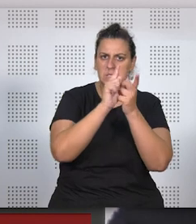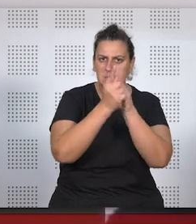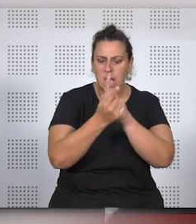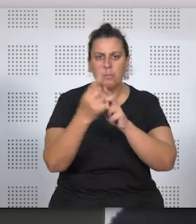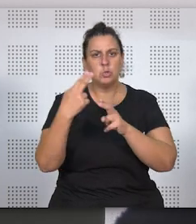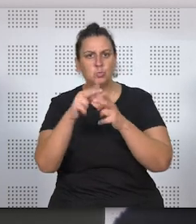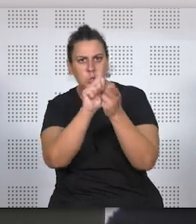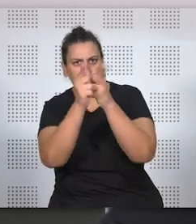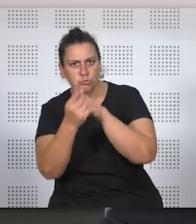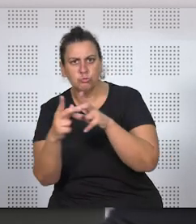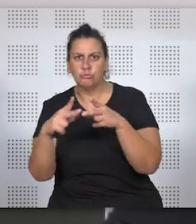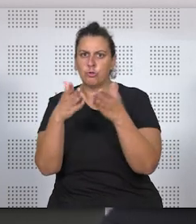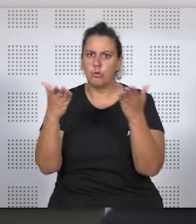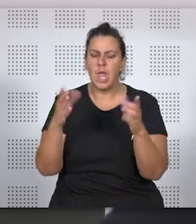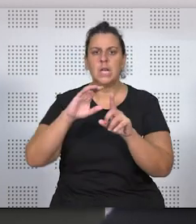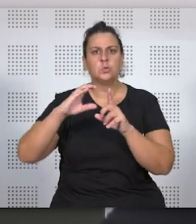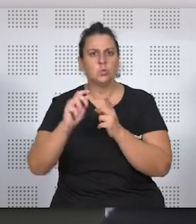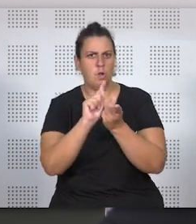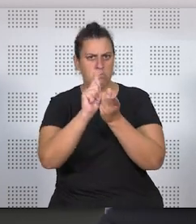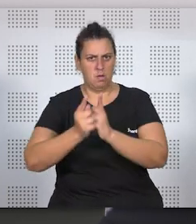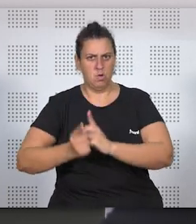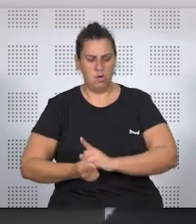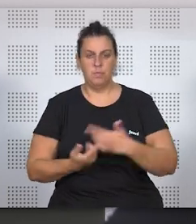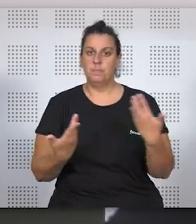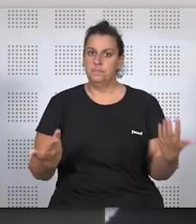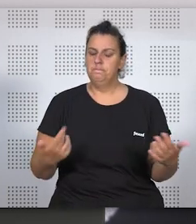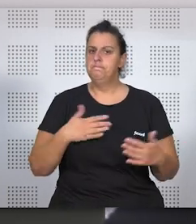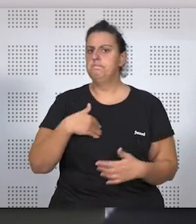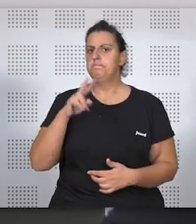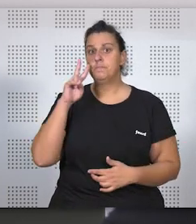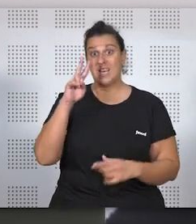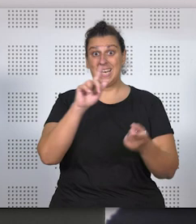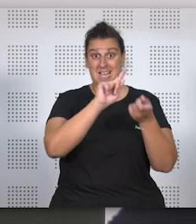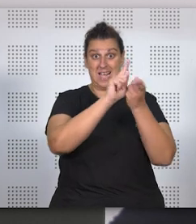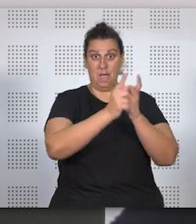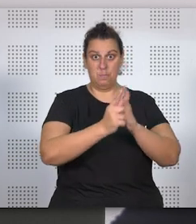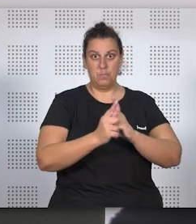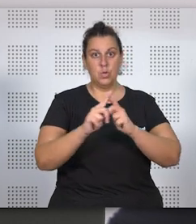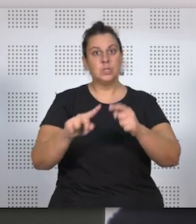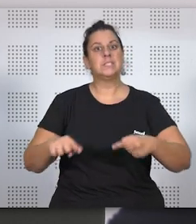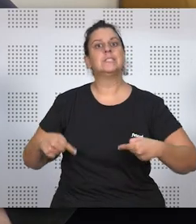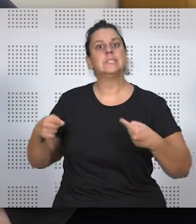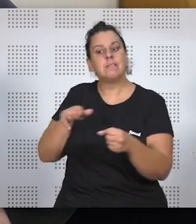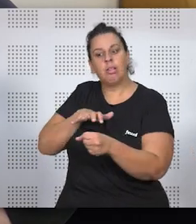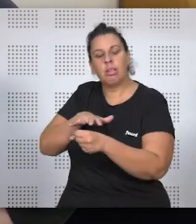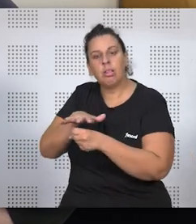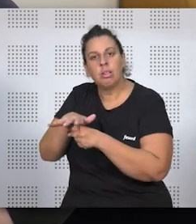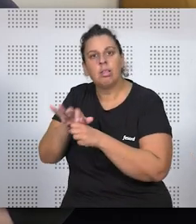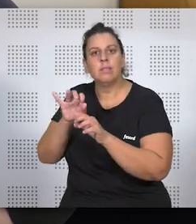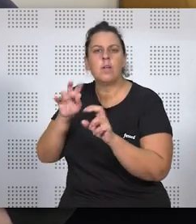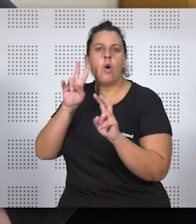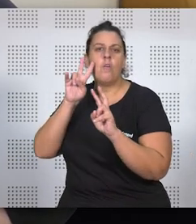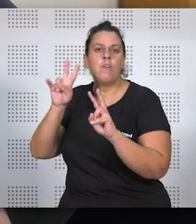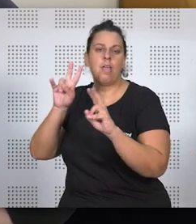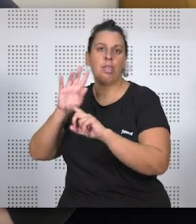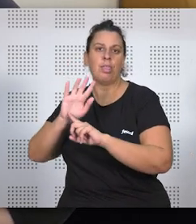políticos, sociales, culturales, y queríamos ver en qué medida estos cambios tienen impacto o se reflejan de